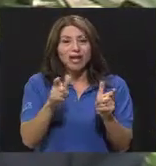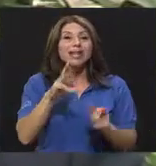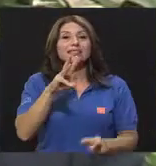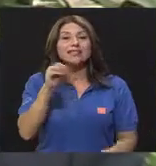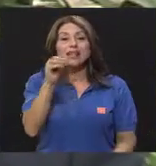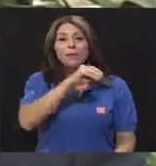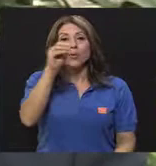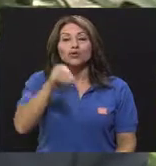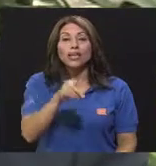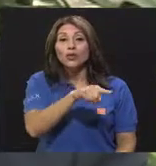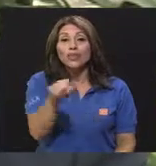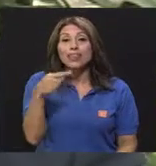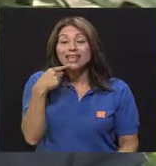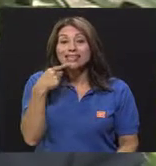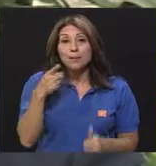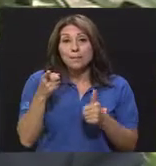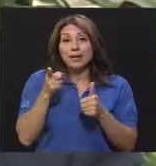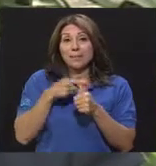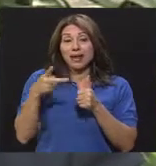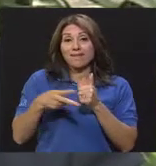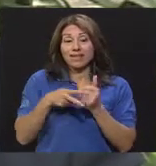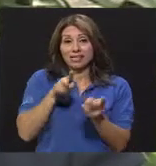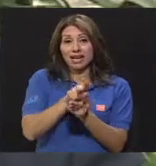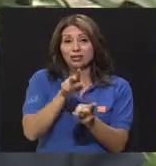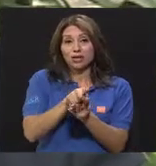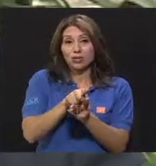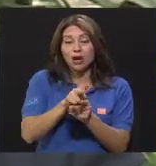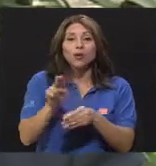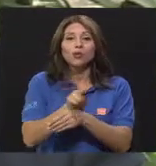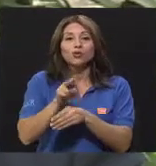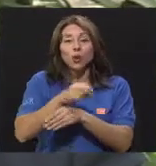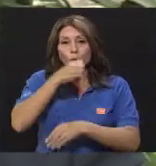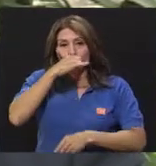El 60% reporta que en la primera relación sexual usó condón.